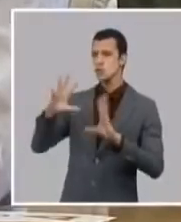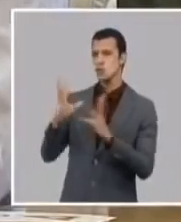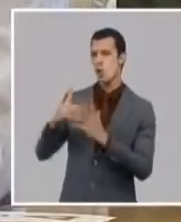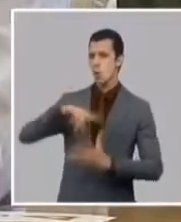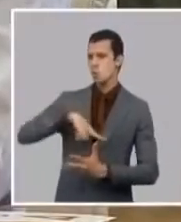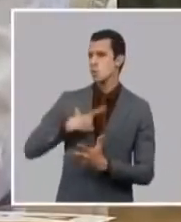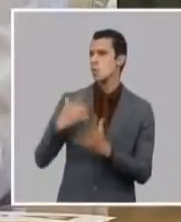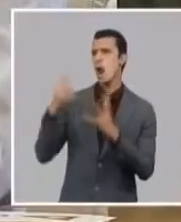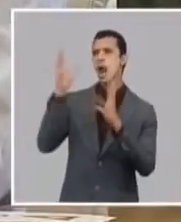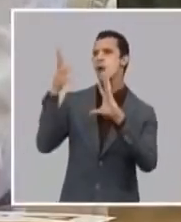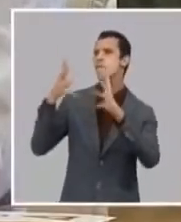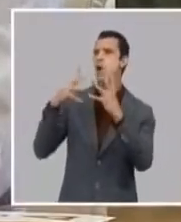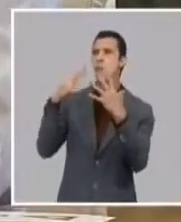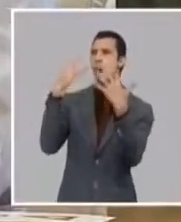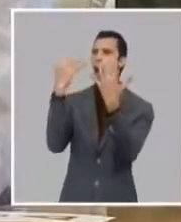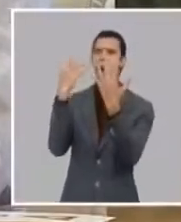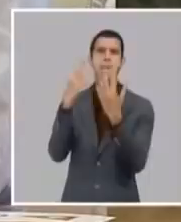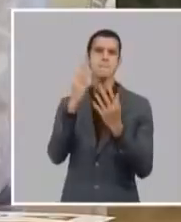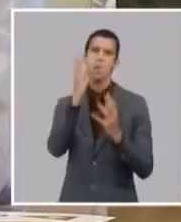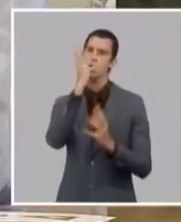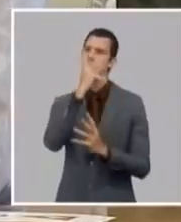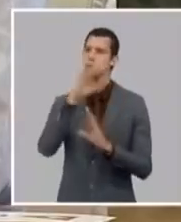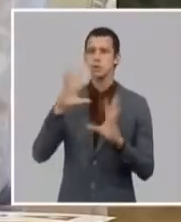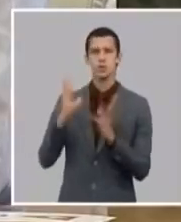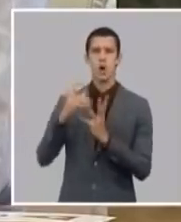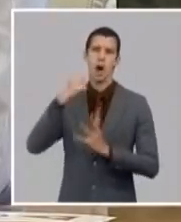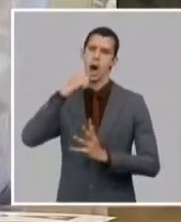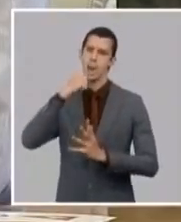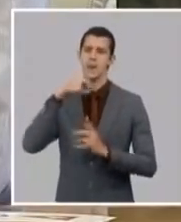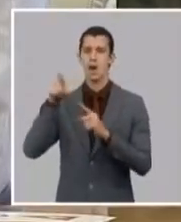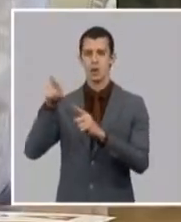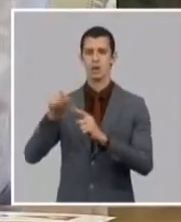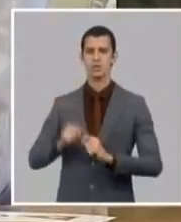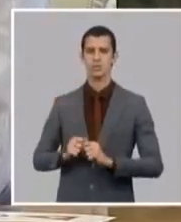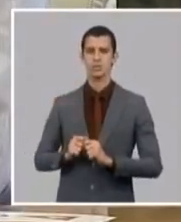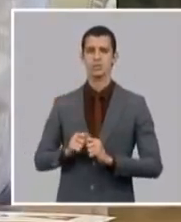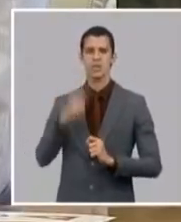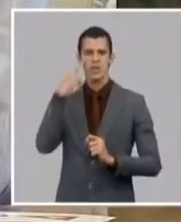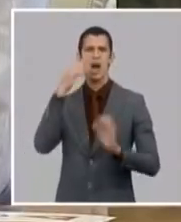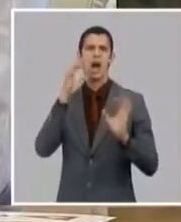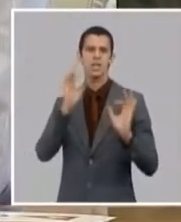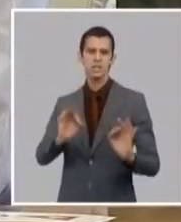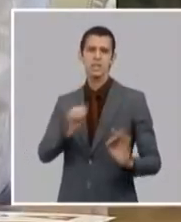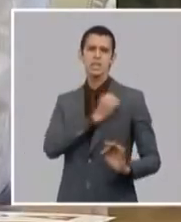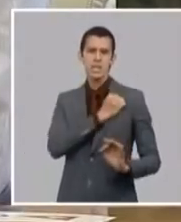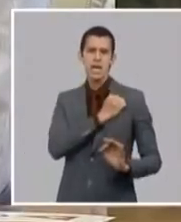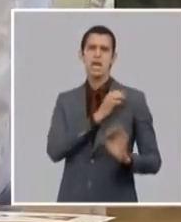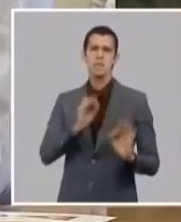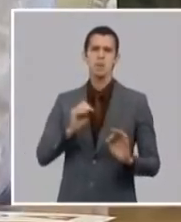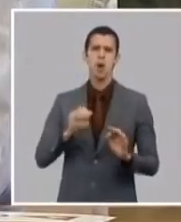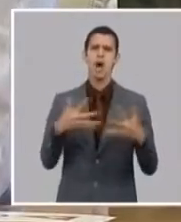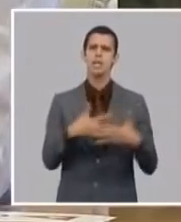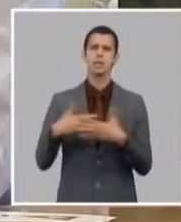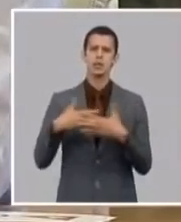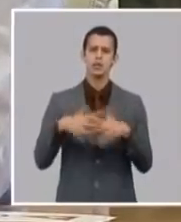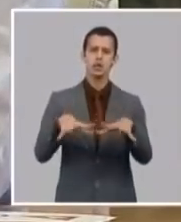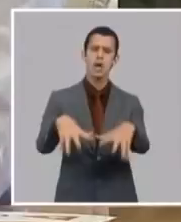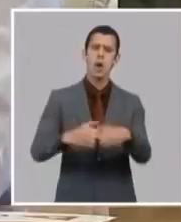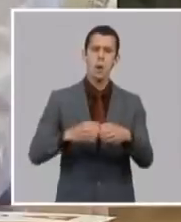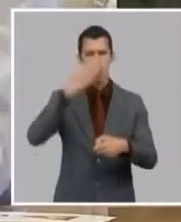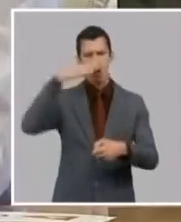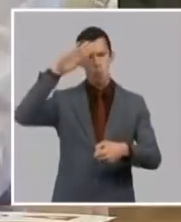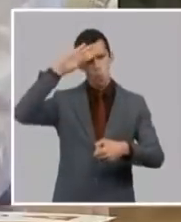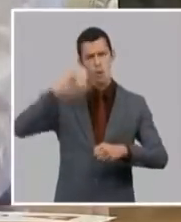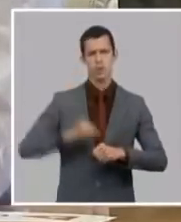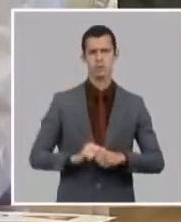el anexionista con la bandera norteamericana pero hay otros tres grupos de